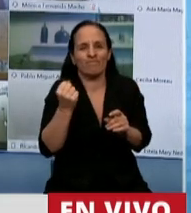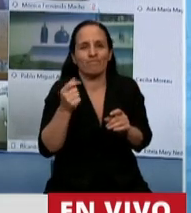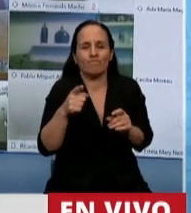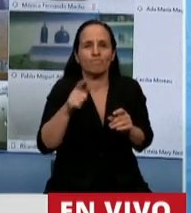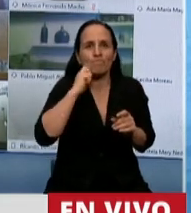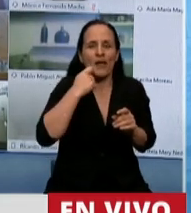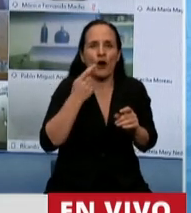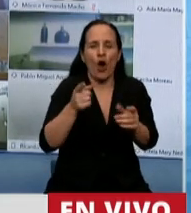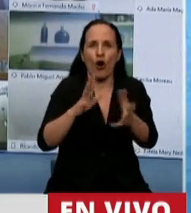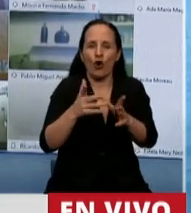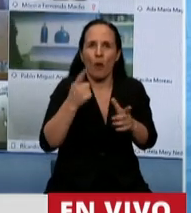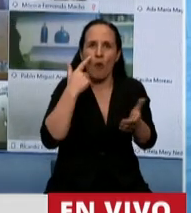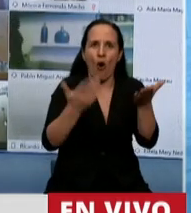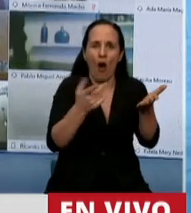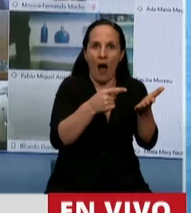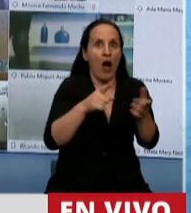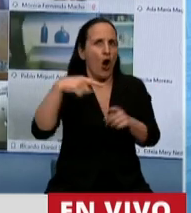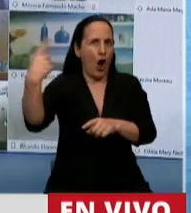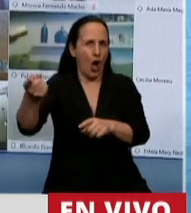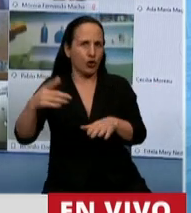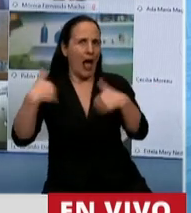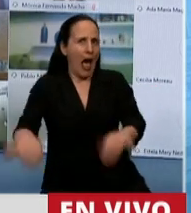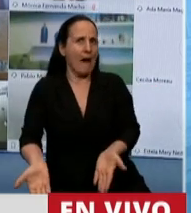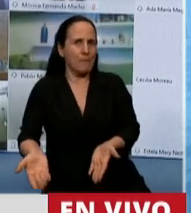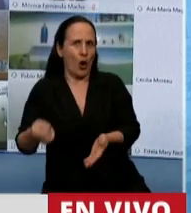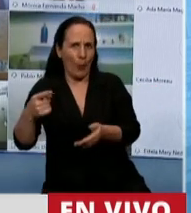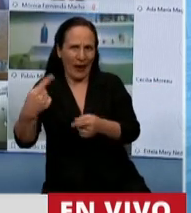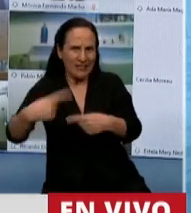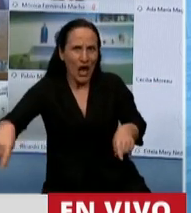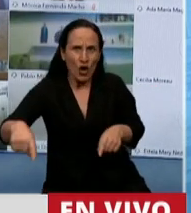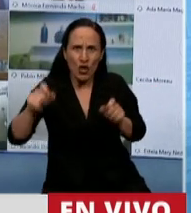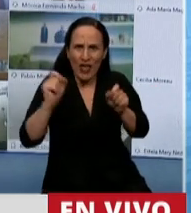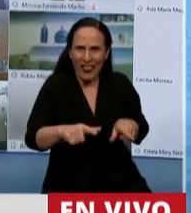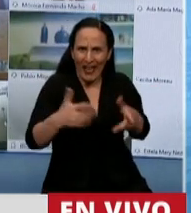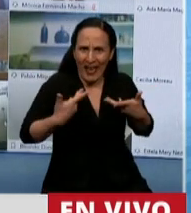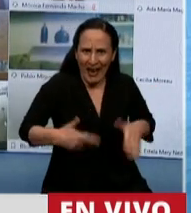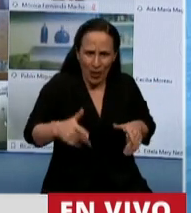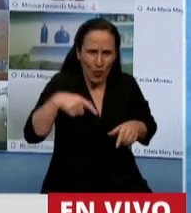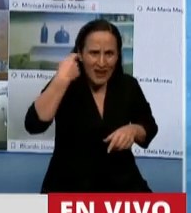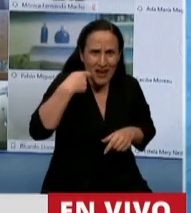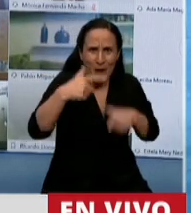a la merced de quienes no tienen escrúpulos de quedarse con parte de nuestros recursos naturales.